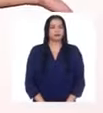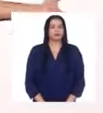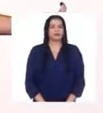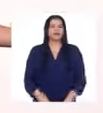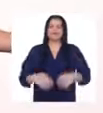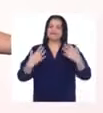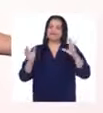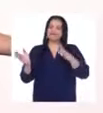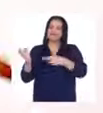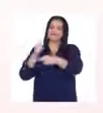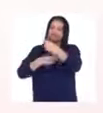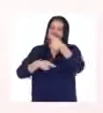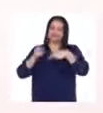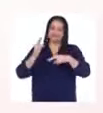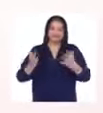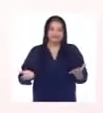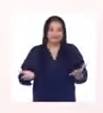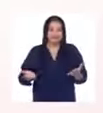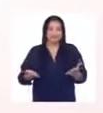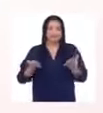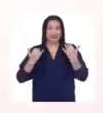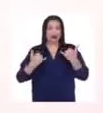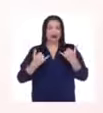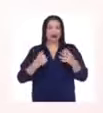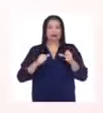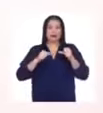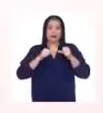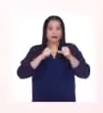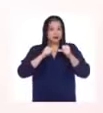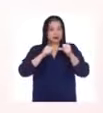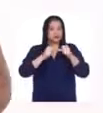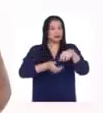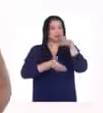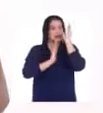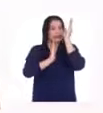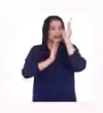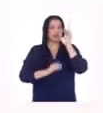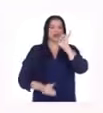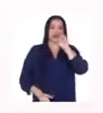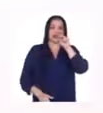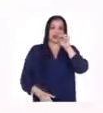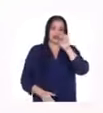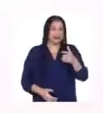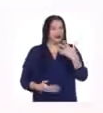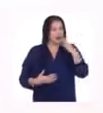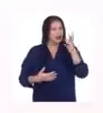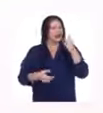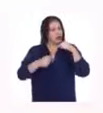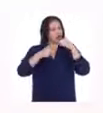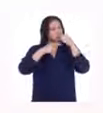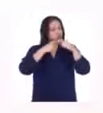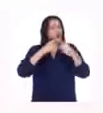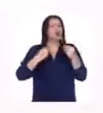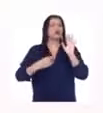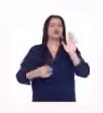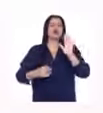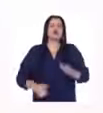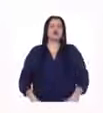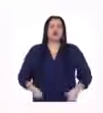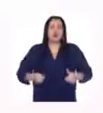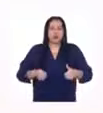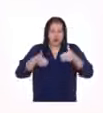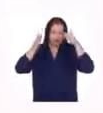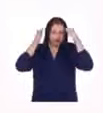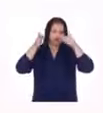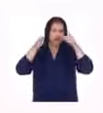Ya estamos de vuelta y a punto de seguir con la charla de Inés Melchor. Ella ya nos contó acerca de cómo su vida fue dedicada